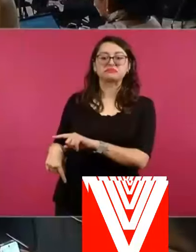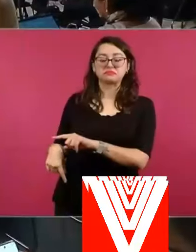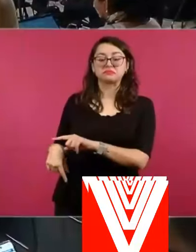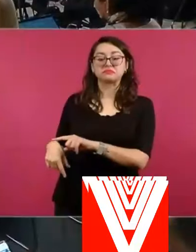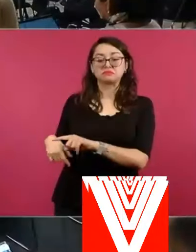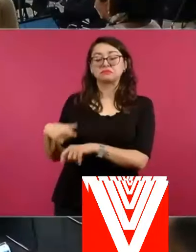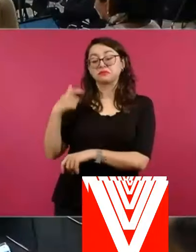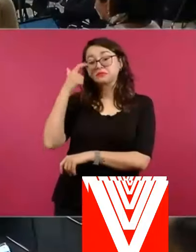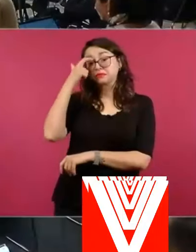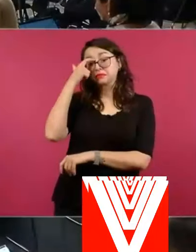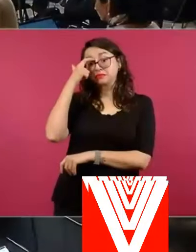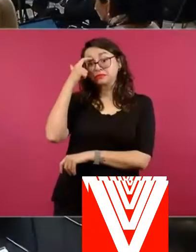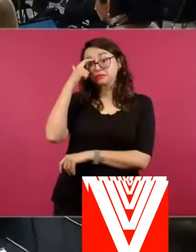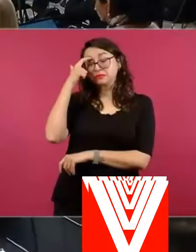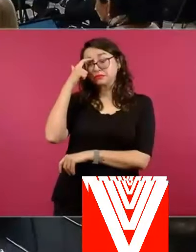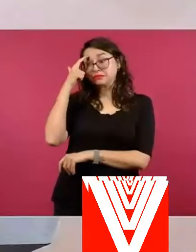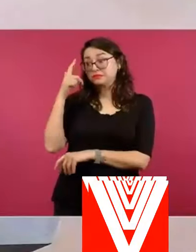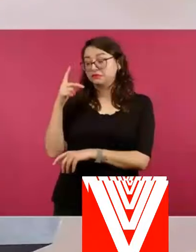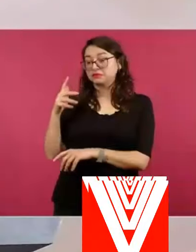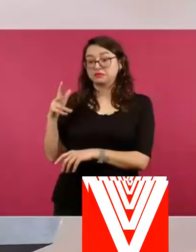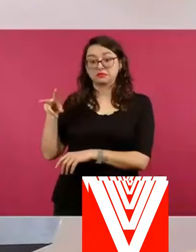Y hubo un cambio